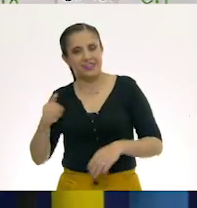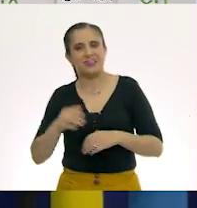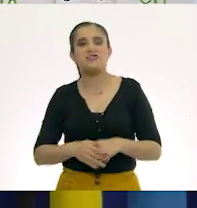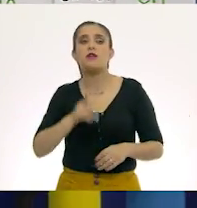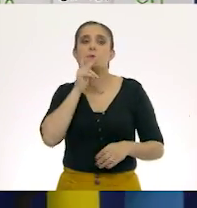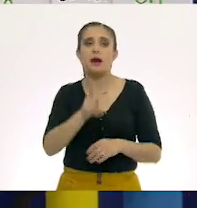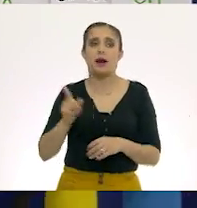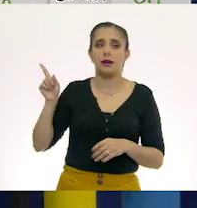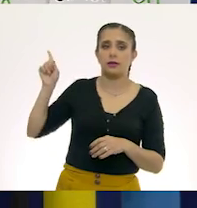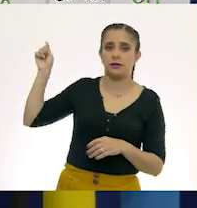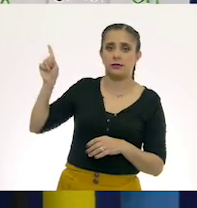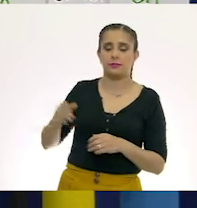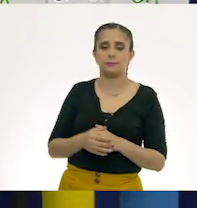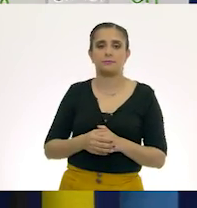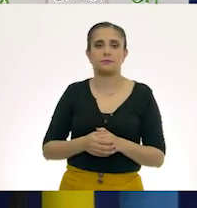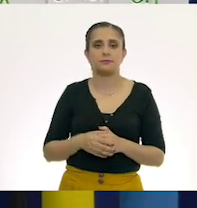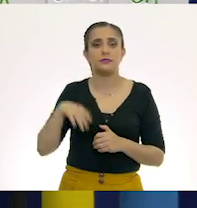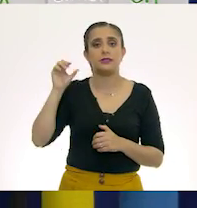la palabra...